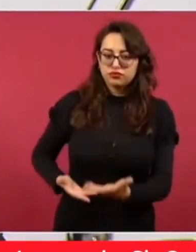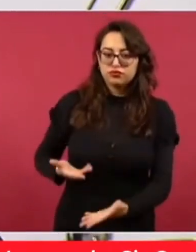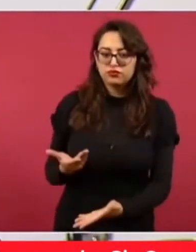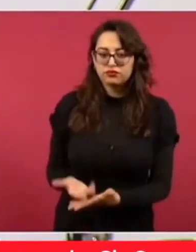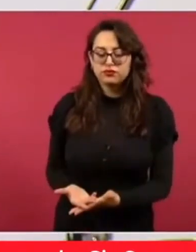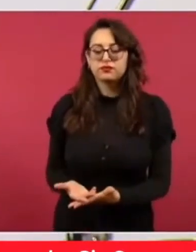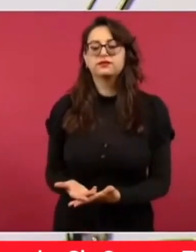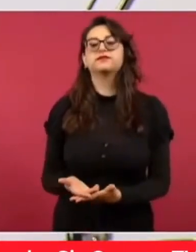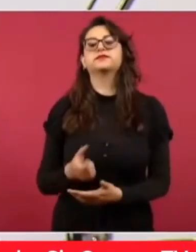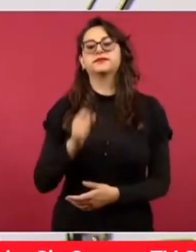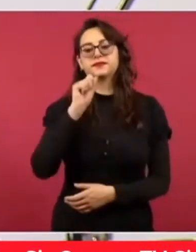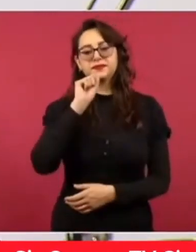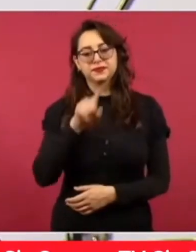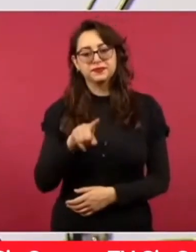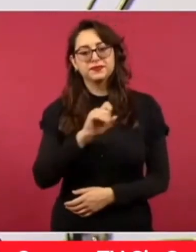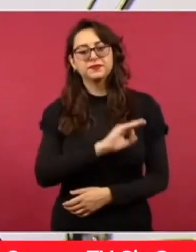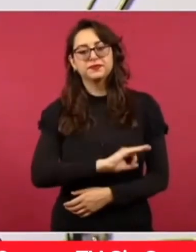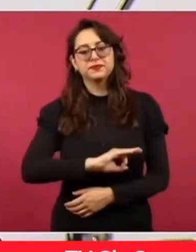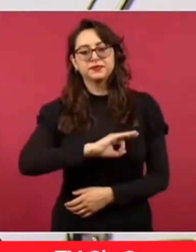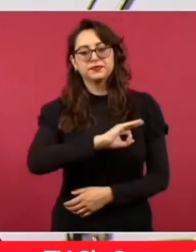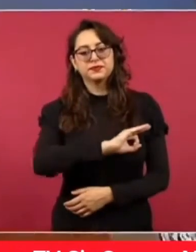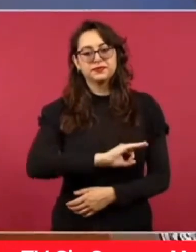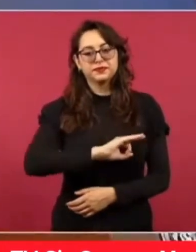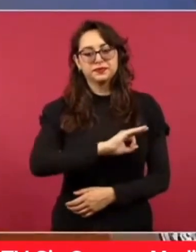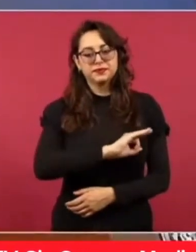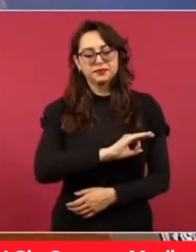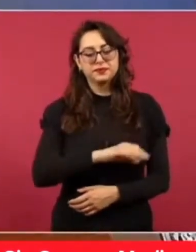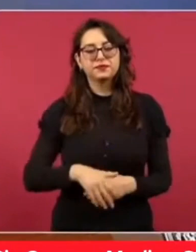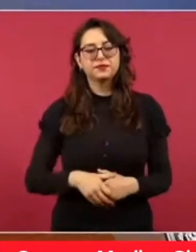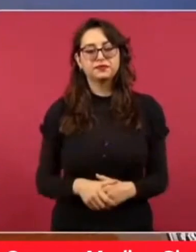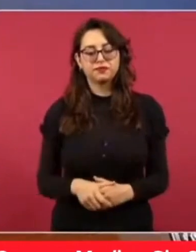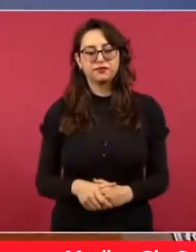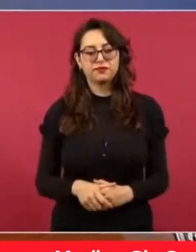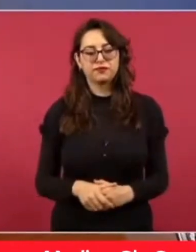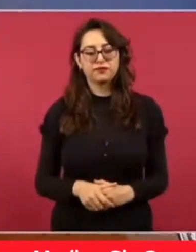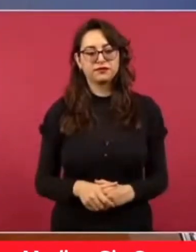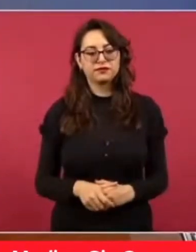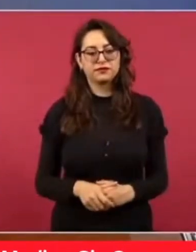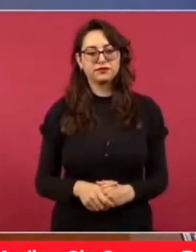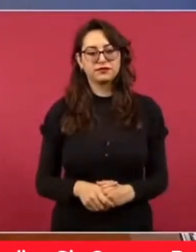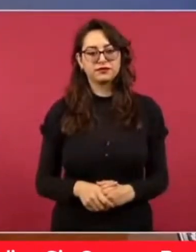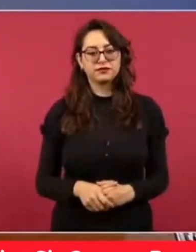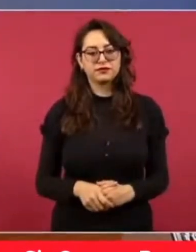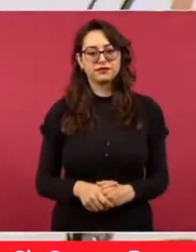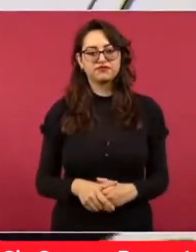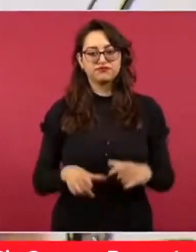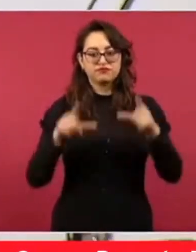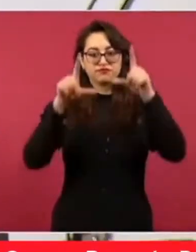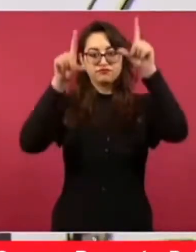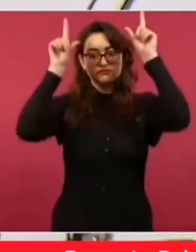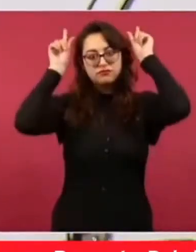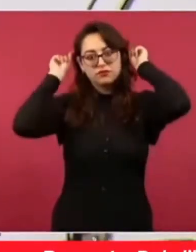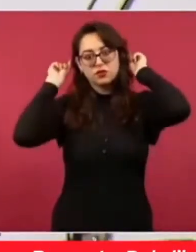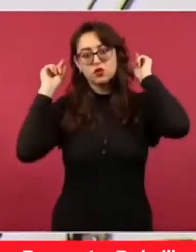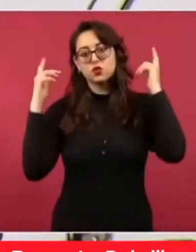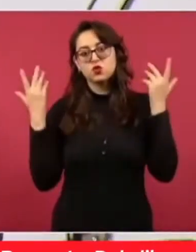desde luego a las enfermeras,